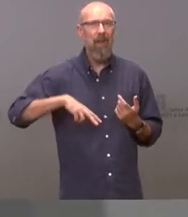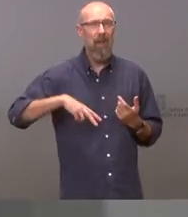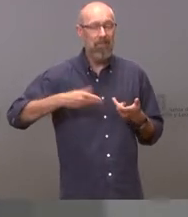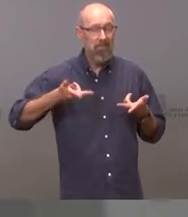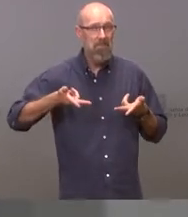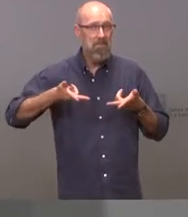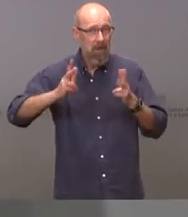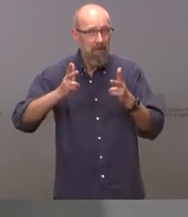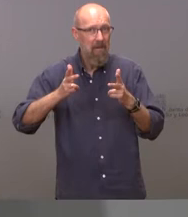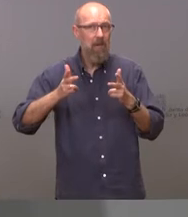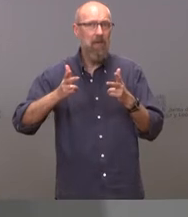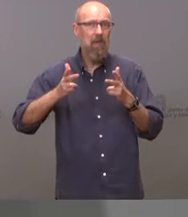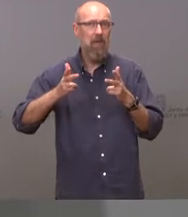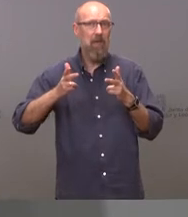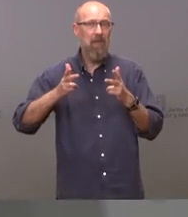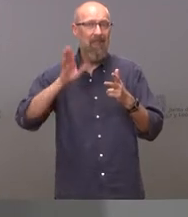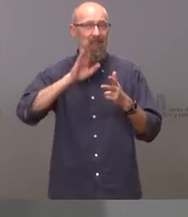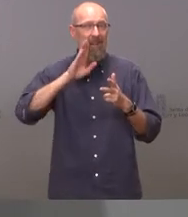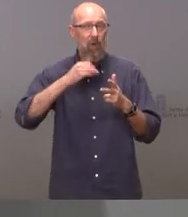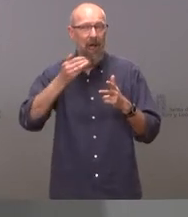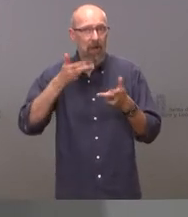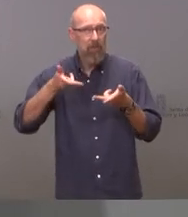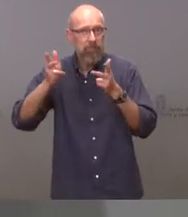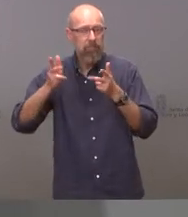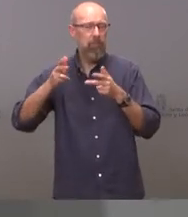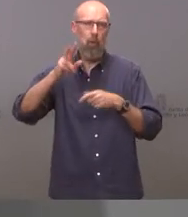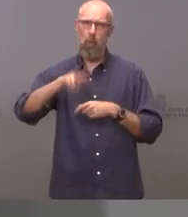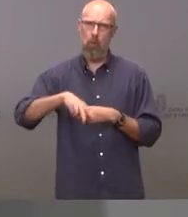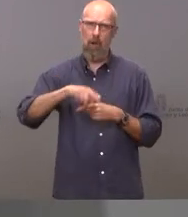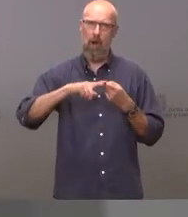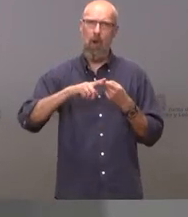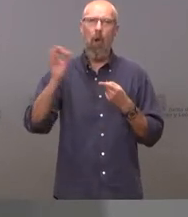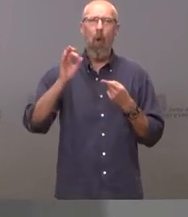ni el delito ni el encubrimiento